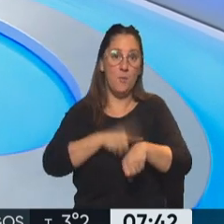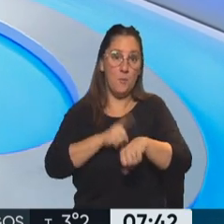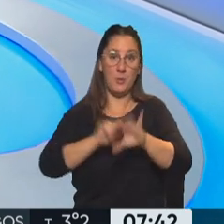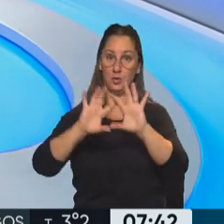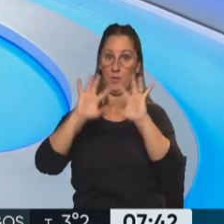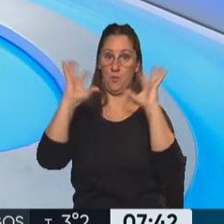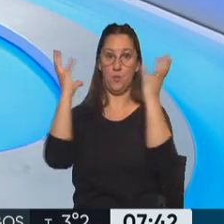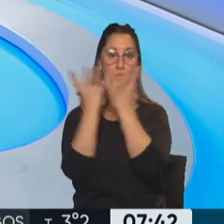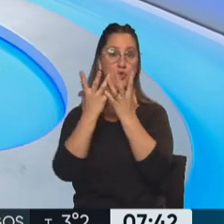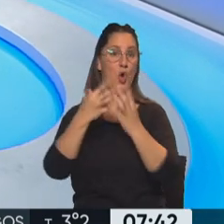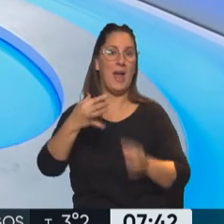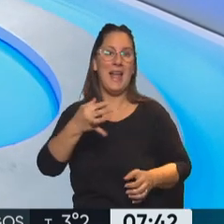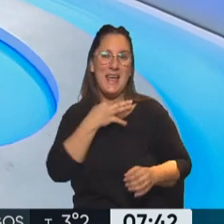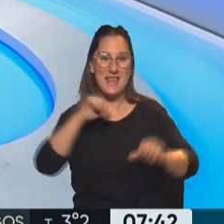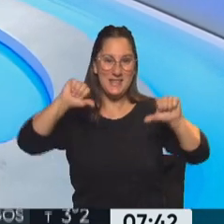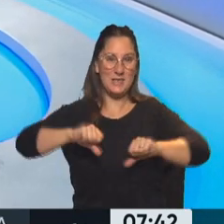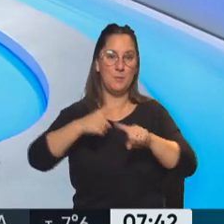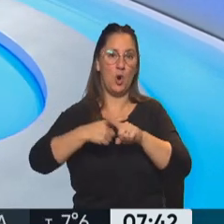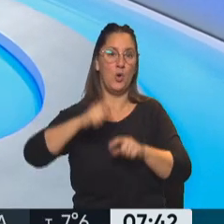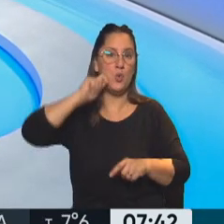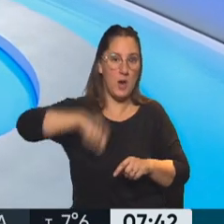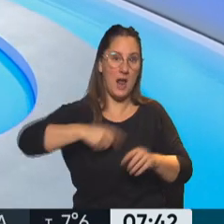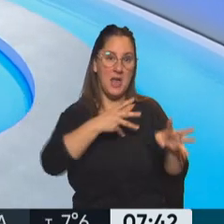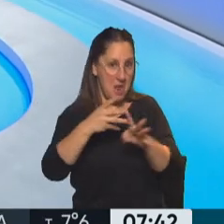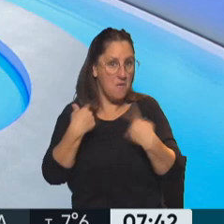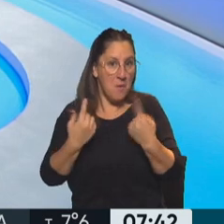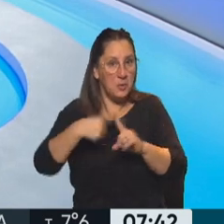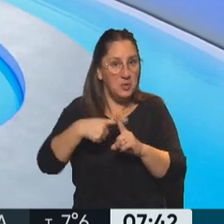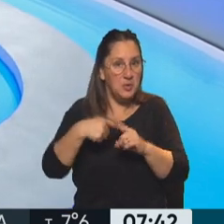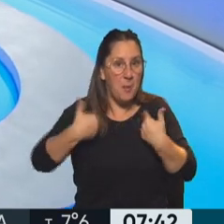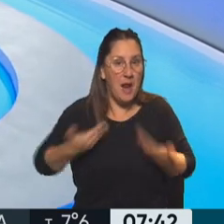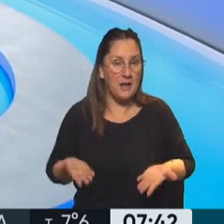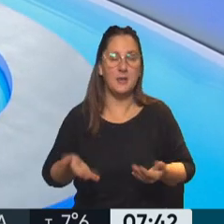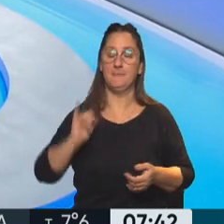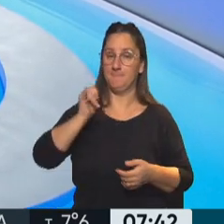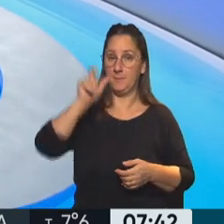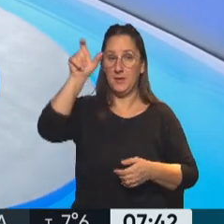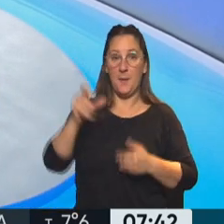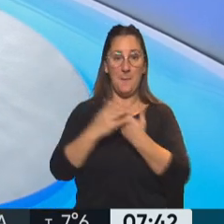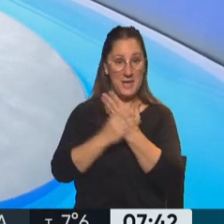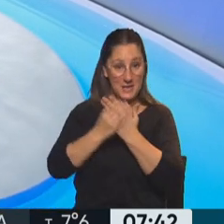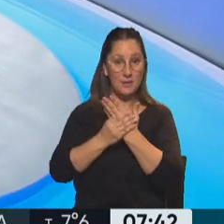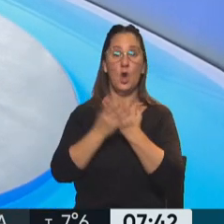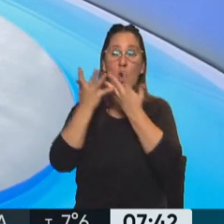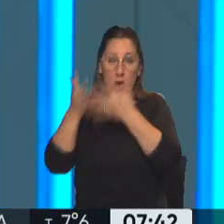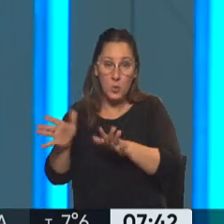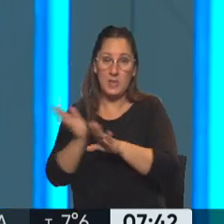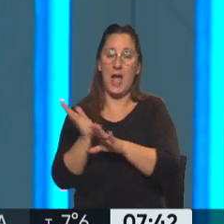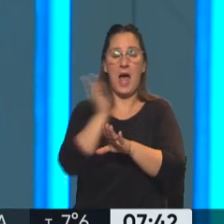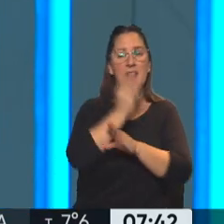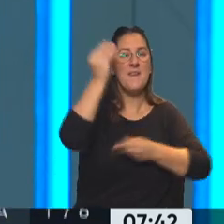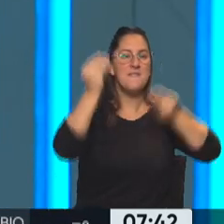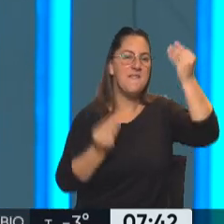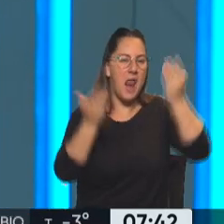por la guerra Rusia-Ucrania, han sido buenas para la Argentina. Sí, él, bueno, como todo ministro cuando se va, hace un balance de las cosas que